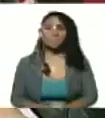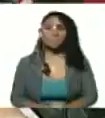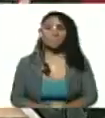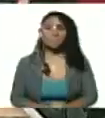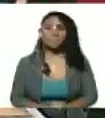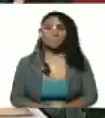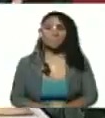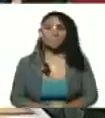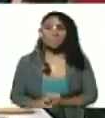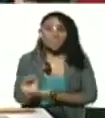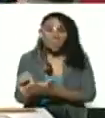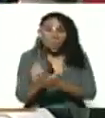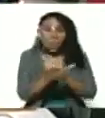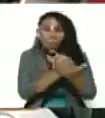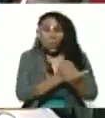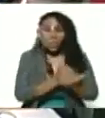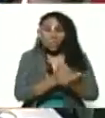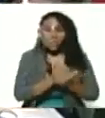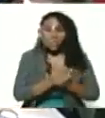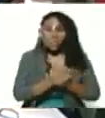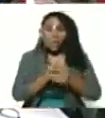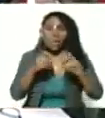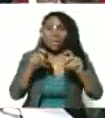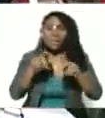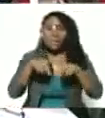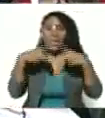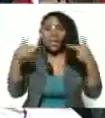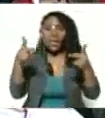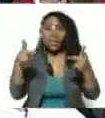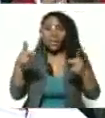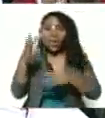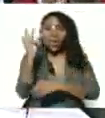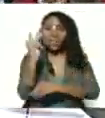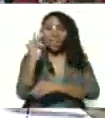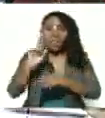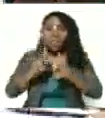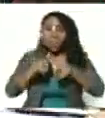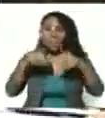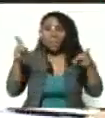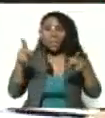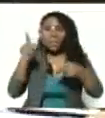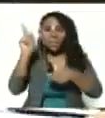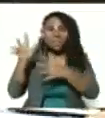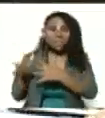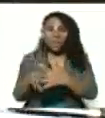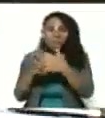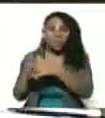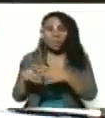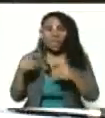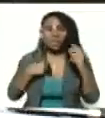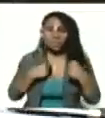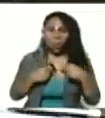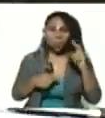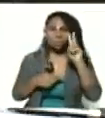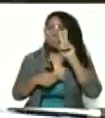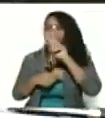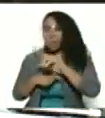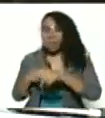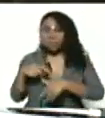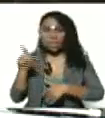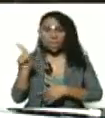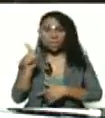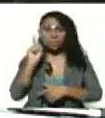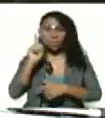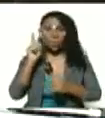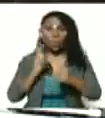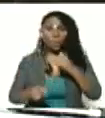Lo recoge la agencia EFE. Y lo recoge el Miami Herald, entre los que vi. Alfred Nazaret, en